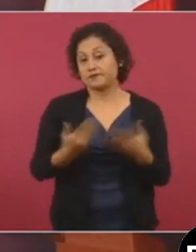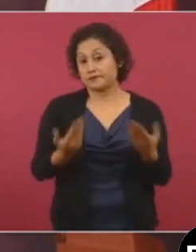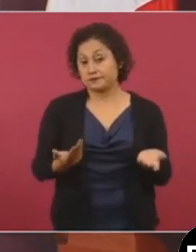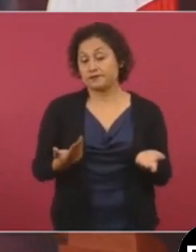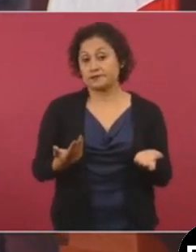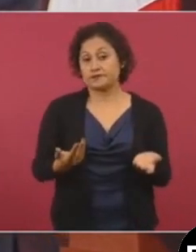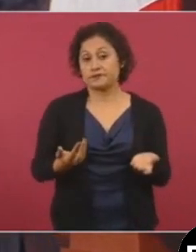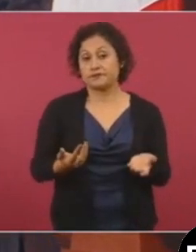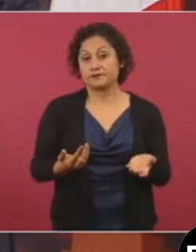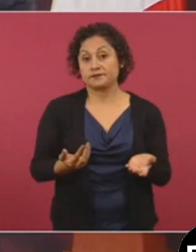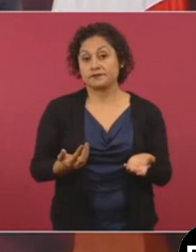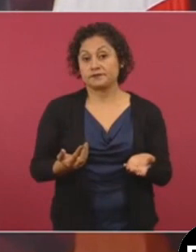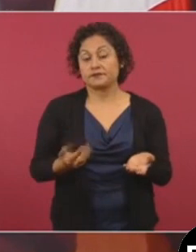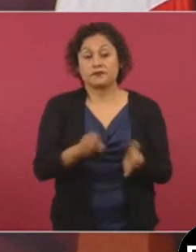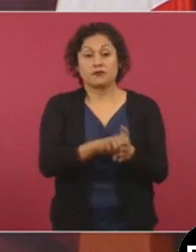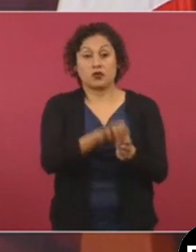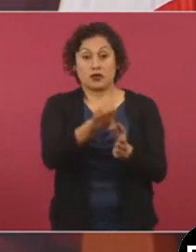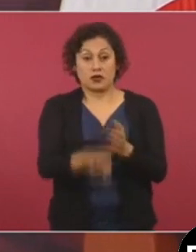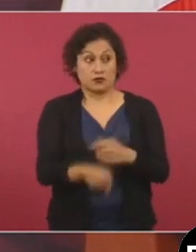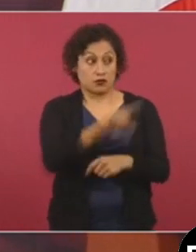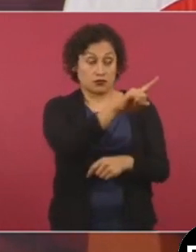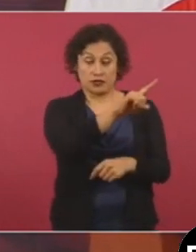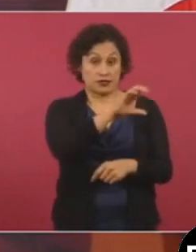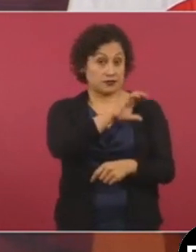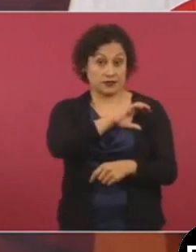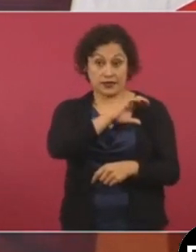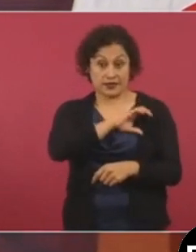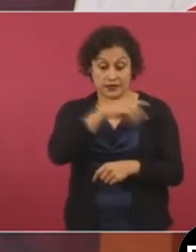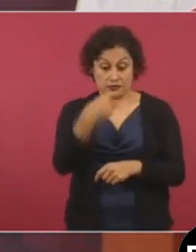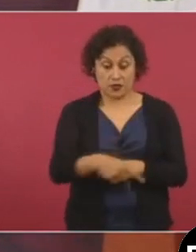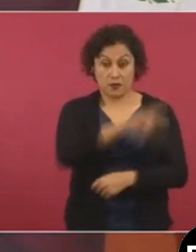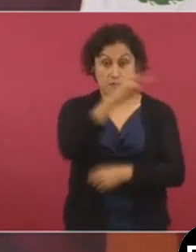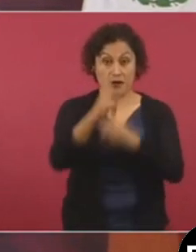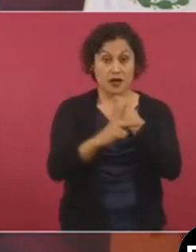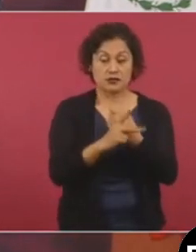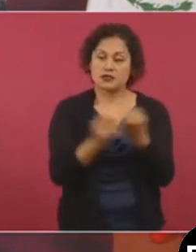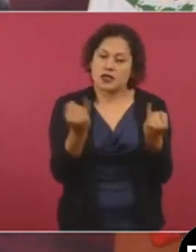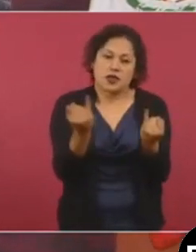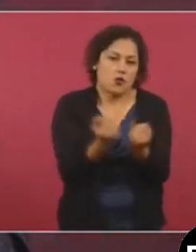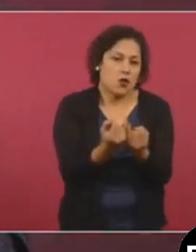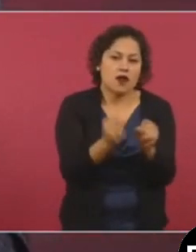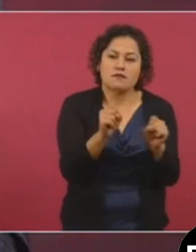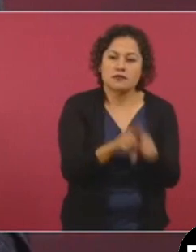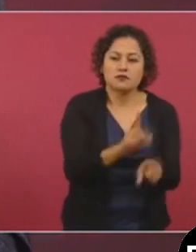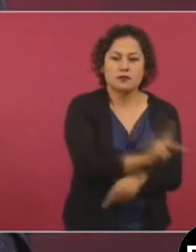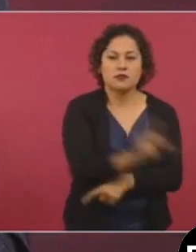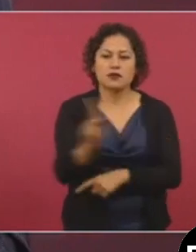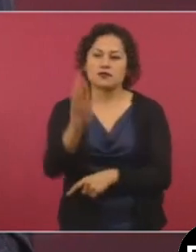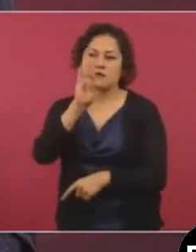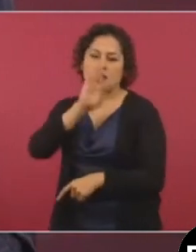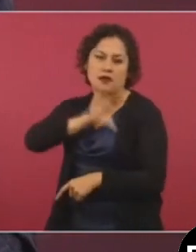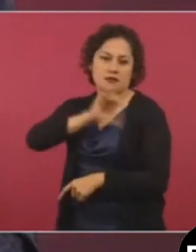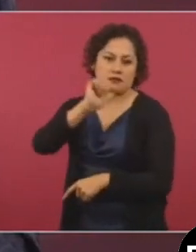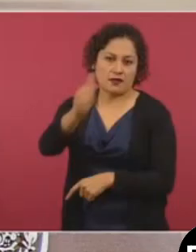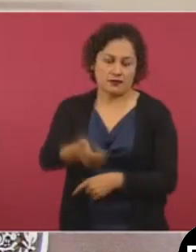a su patria, no quiere a su madre. Y estoy seguro que no